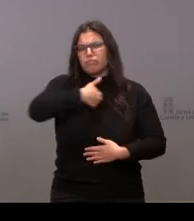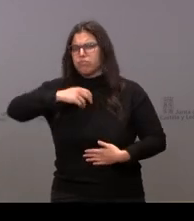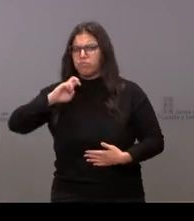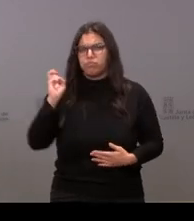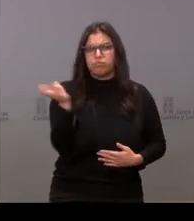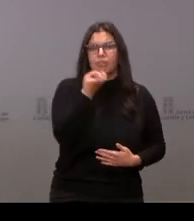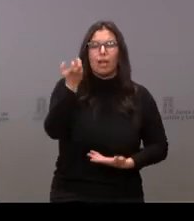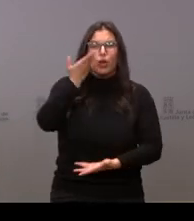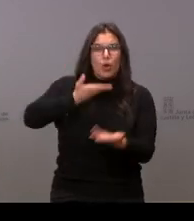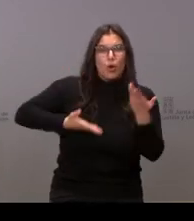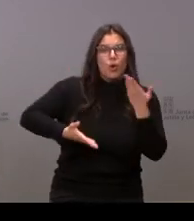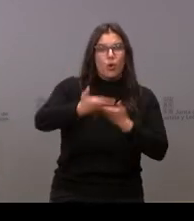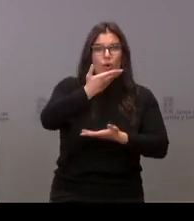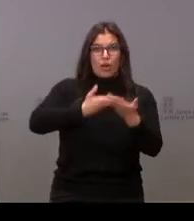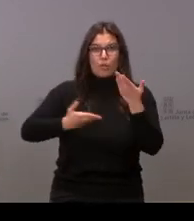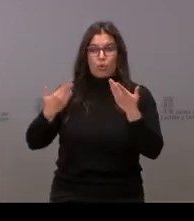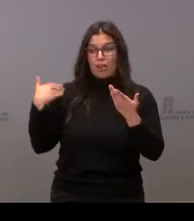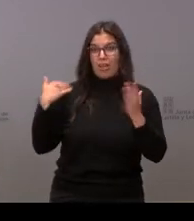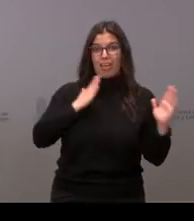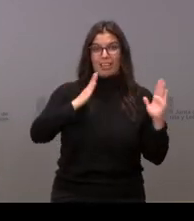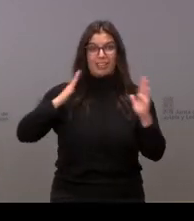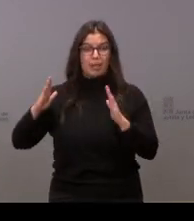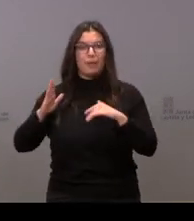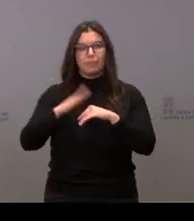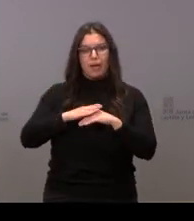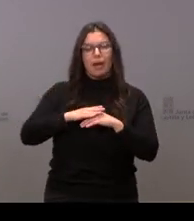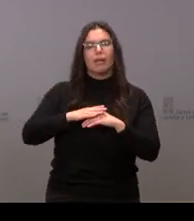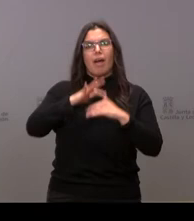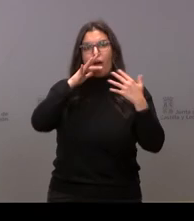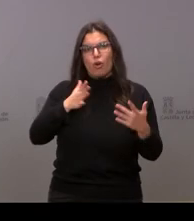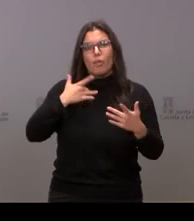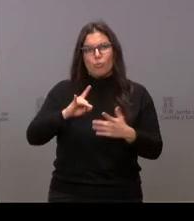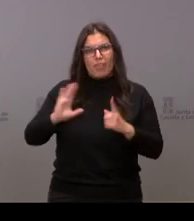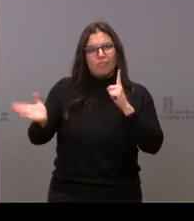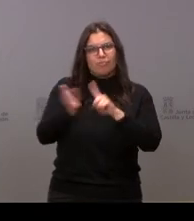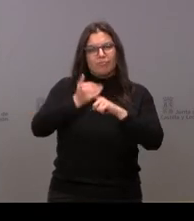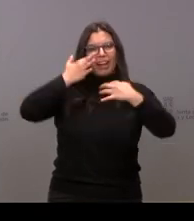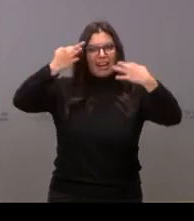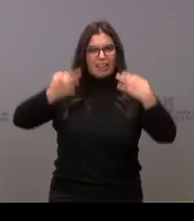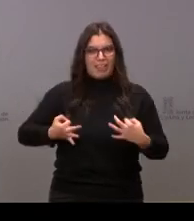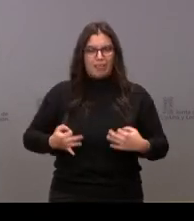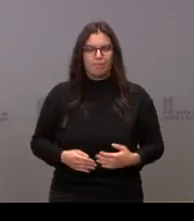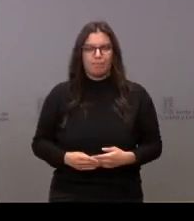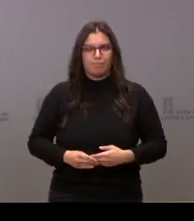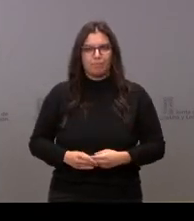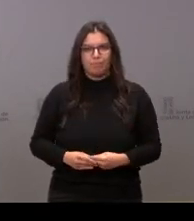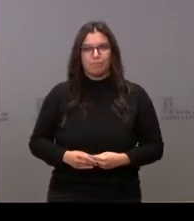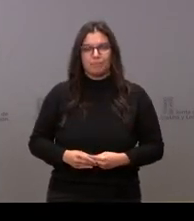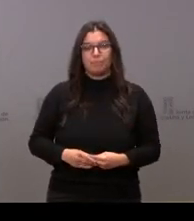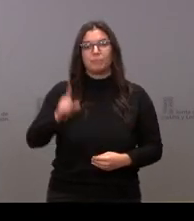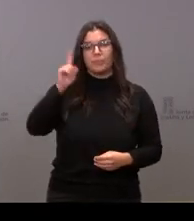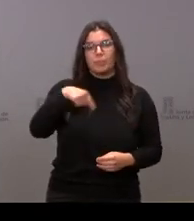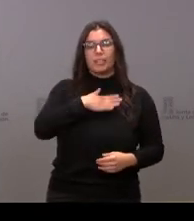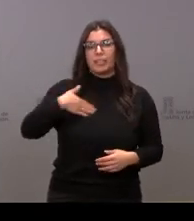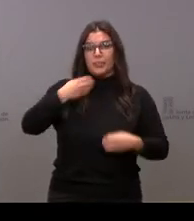a lo largo de las etapas anteriores en que esto ahora se convierta en una realidad. También quiero